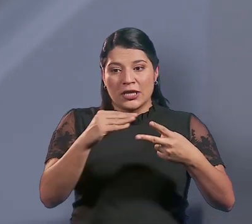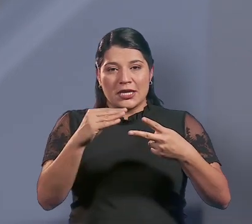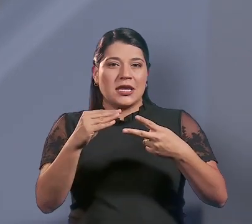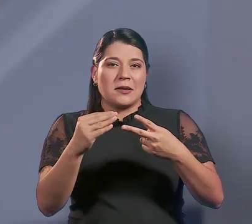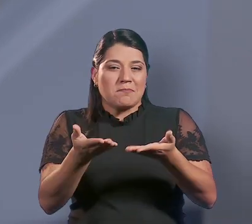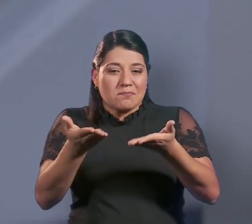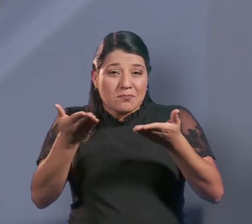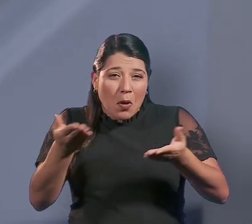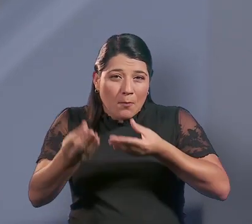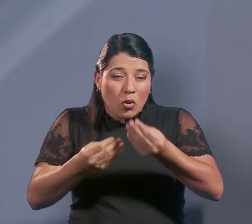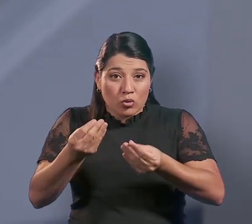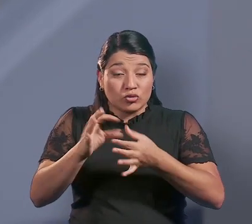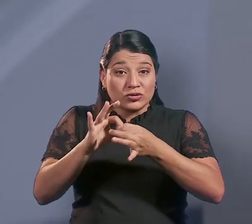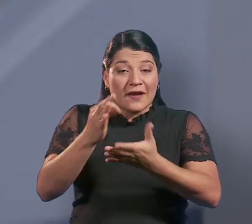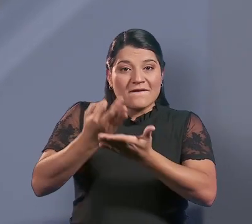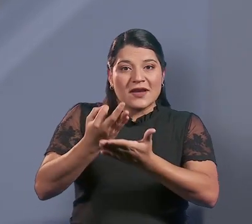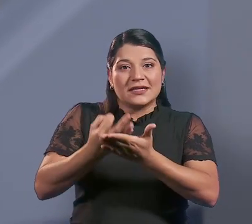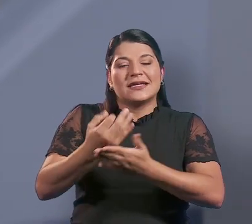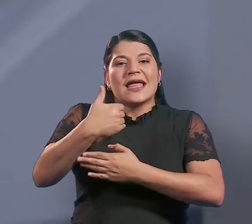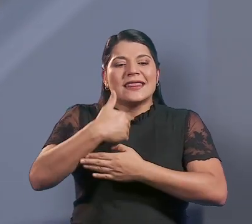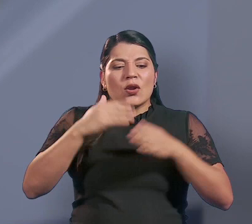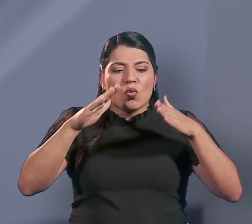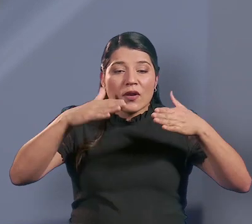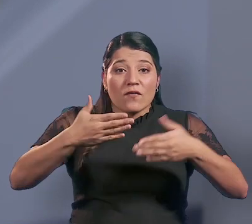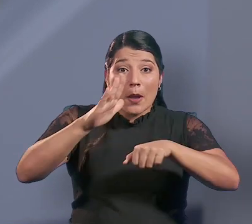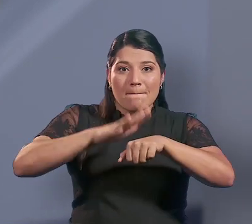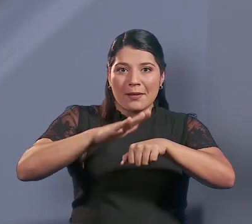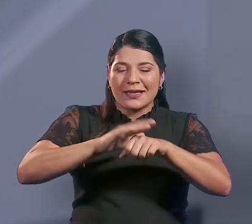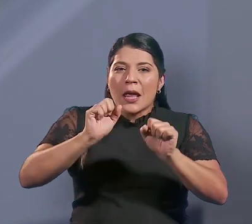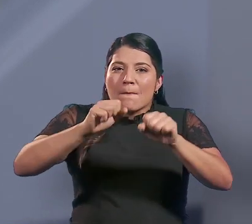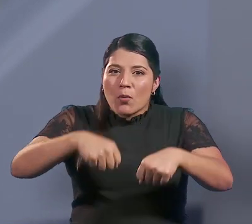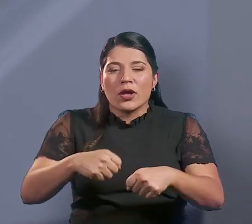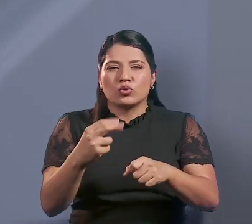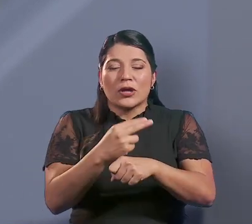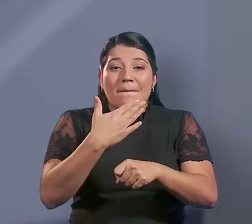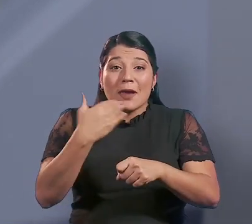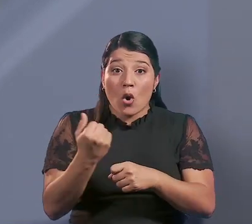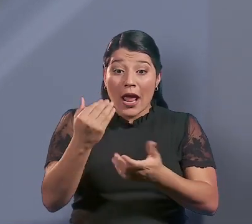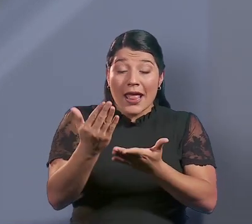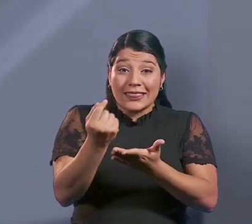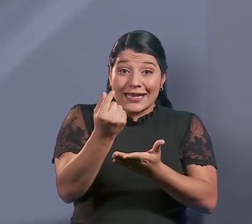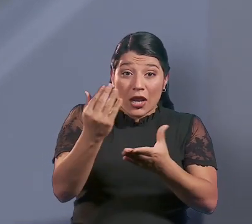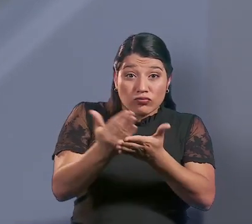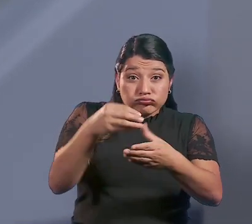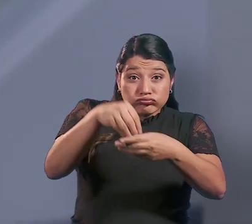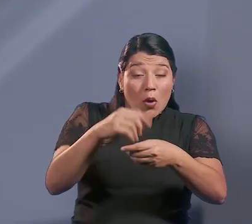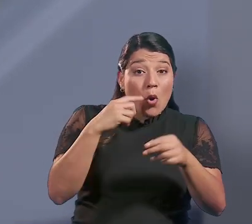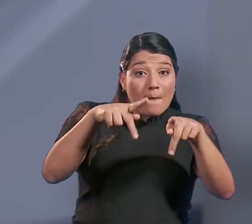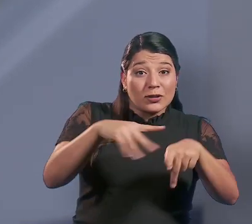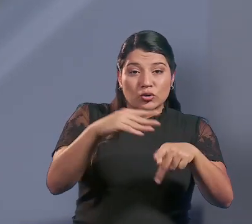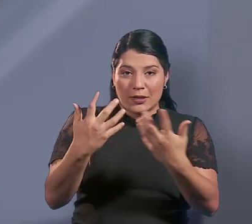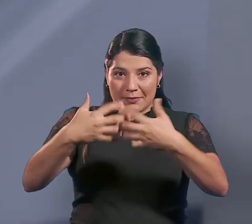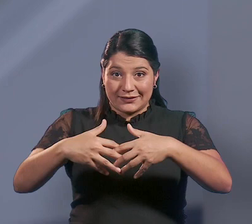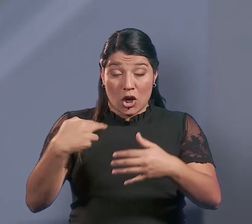tienen un enfoque humano que ayudan a democratizar el ahorro de las personas y las empresas. Nuestros fondos de inversión